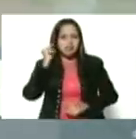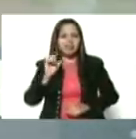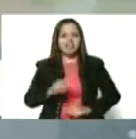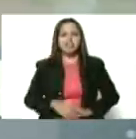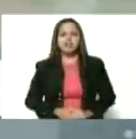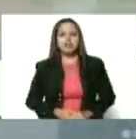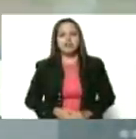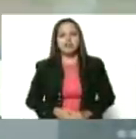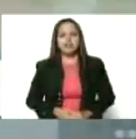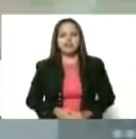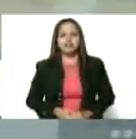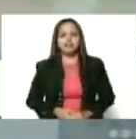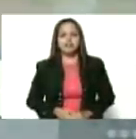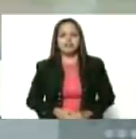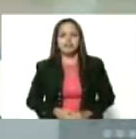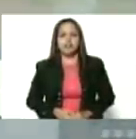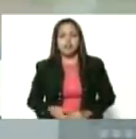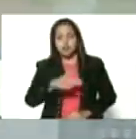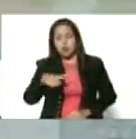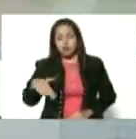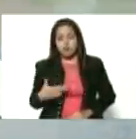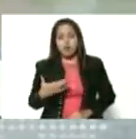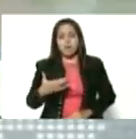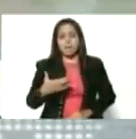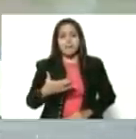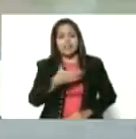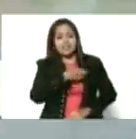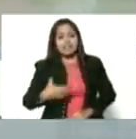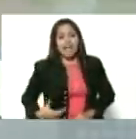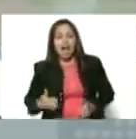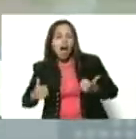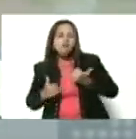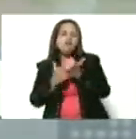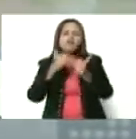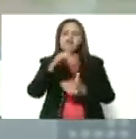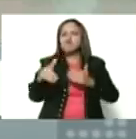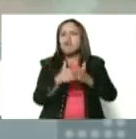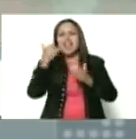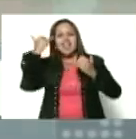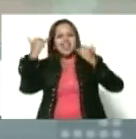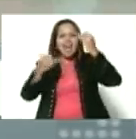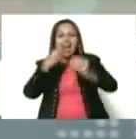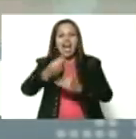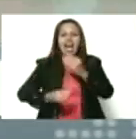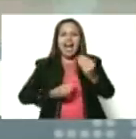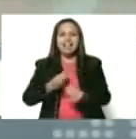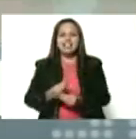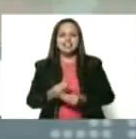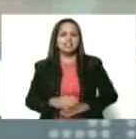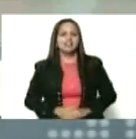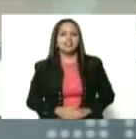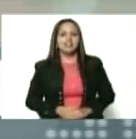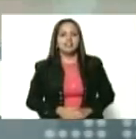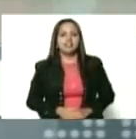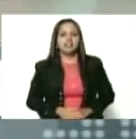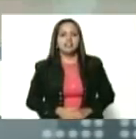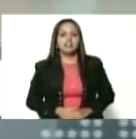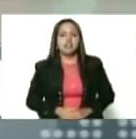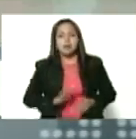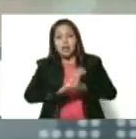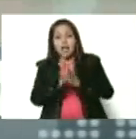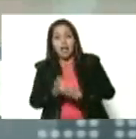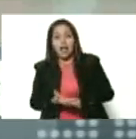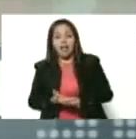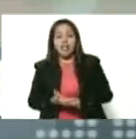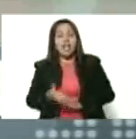nosotros desde el Ejecutivo apoyamos todas las ideas para hacer draconianas las penas contra